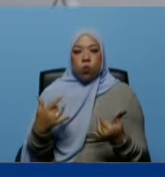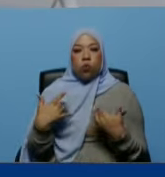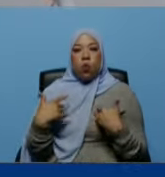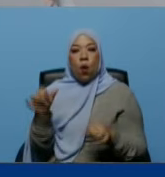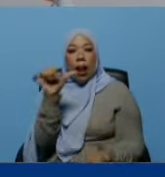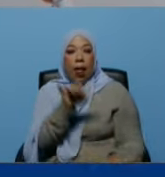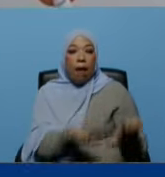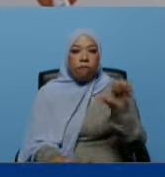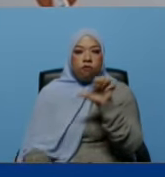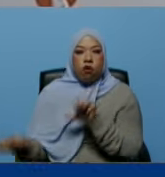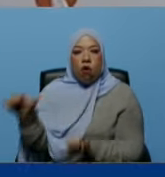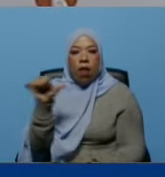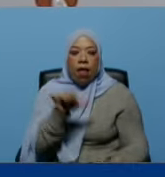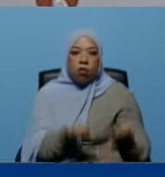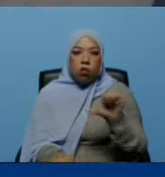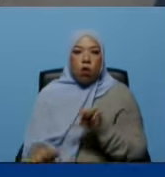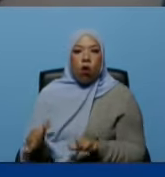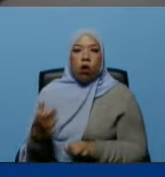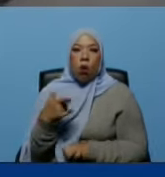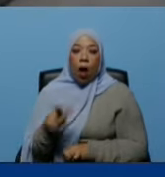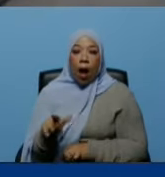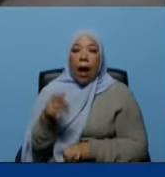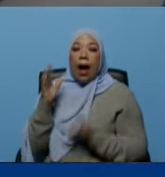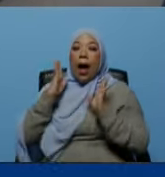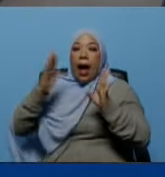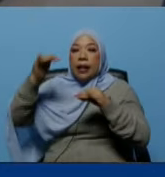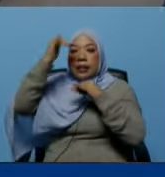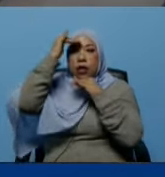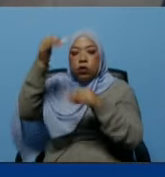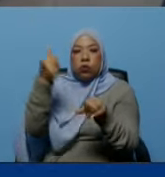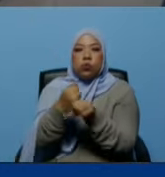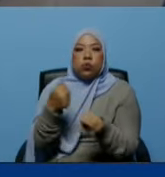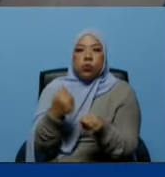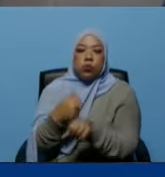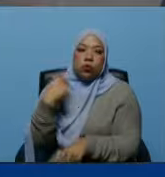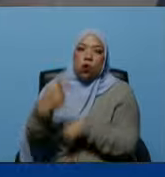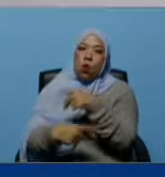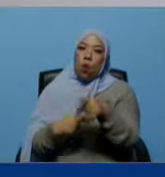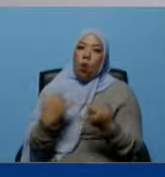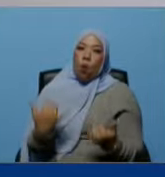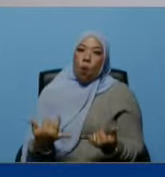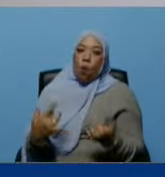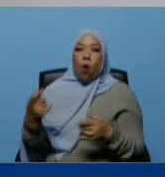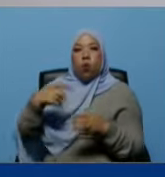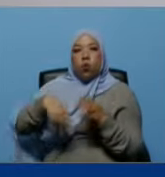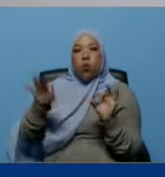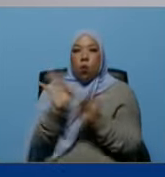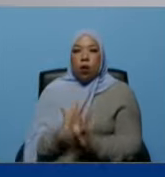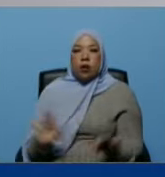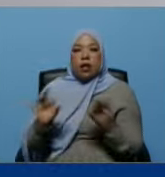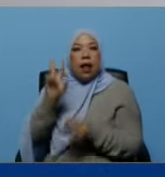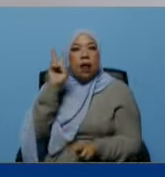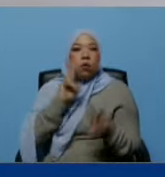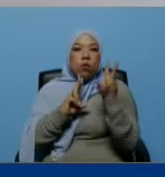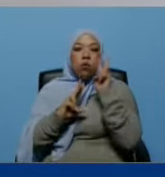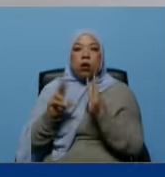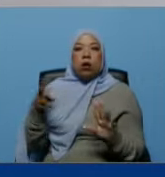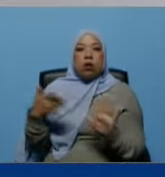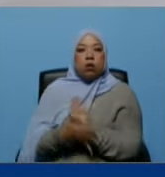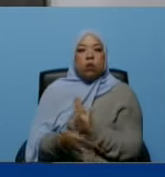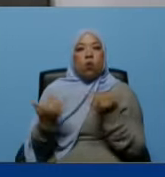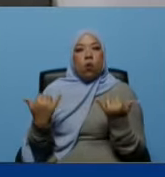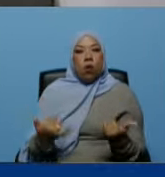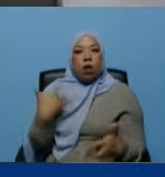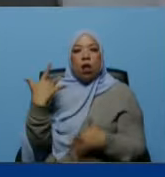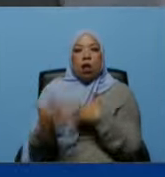laboratorio porque no solamente quedamos en una atención de primer nivel no solamente es extracción no solamente es limpieza restauración no aquí